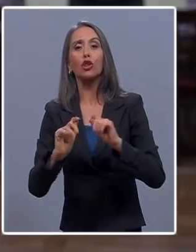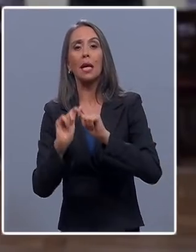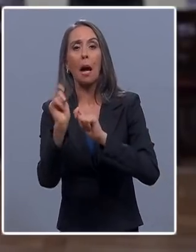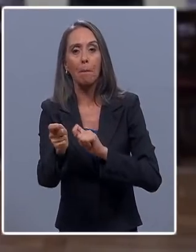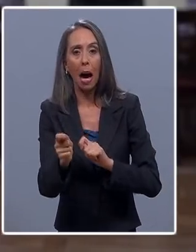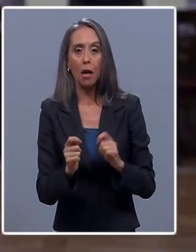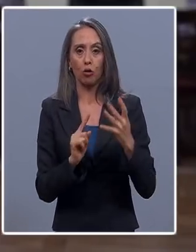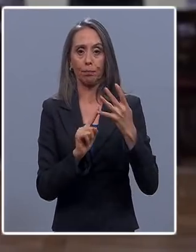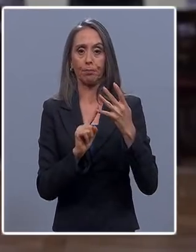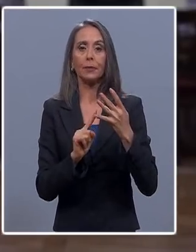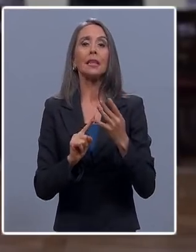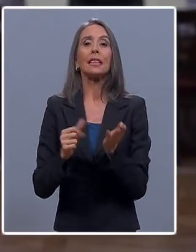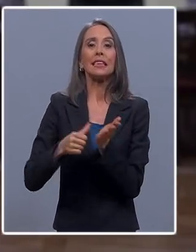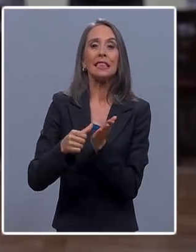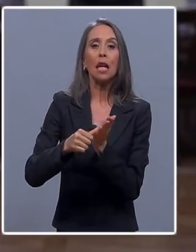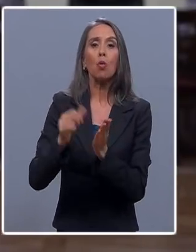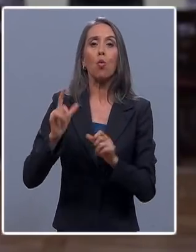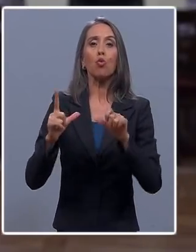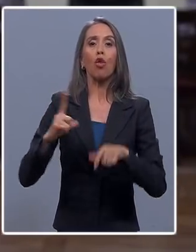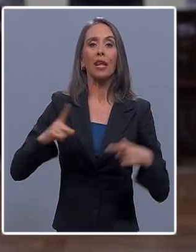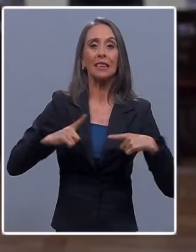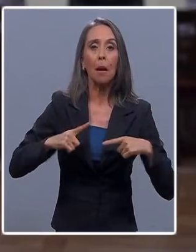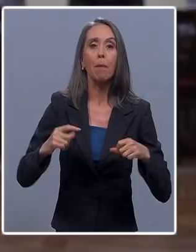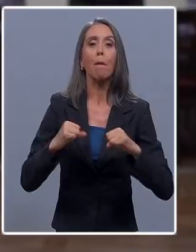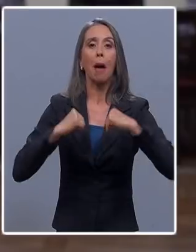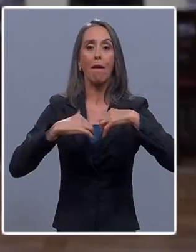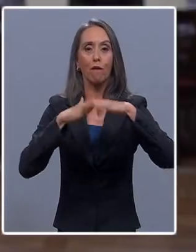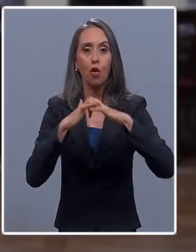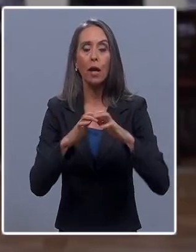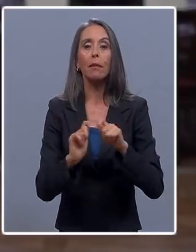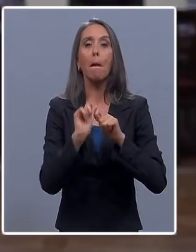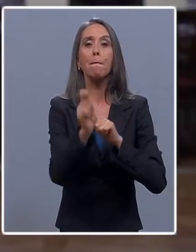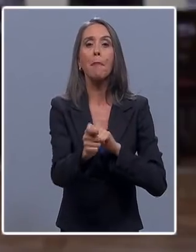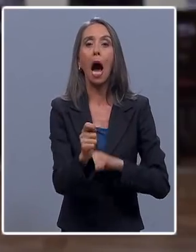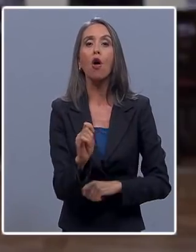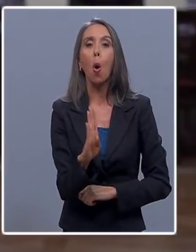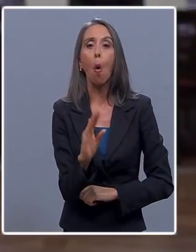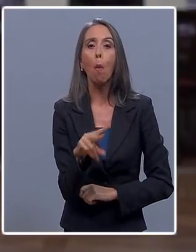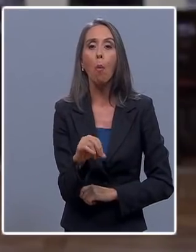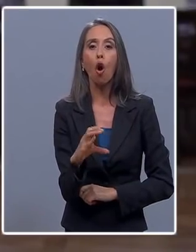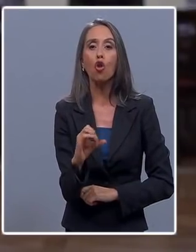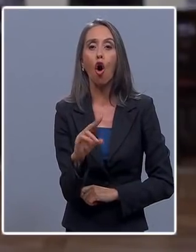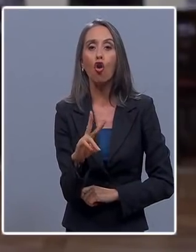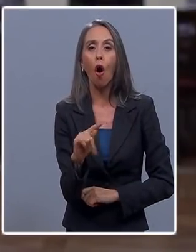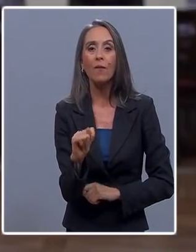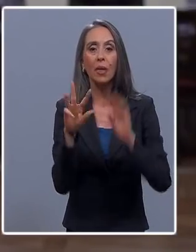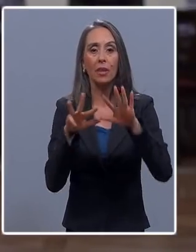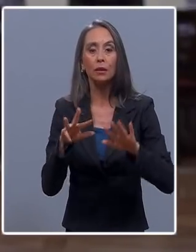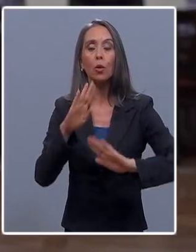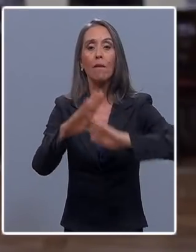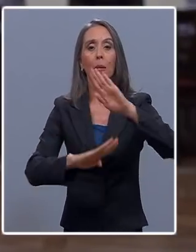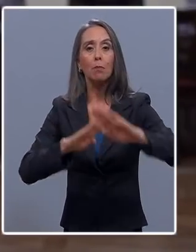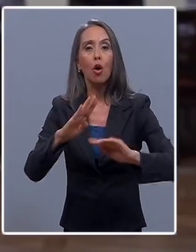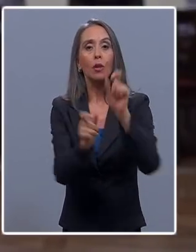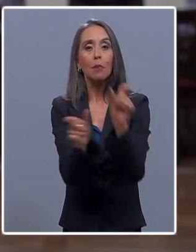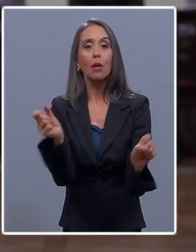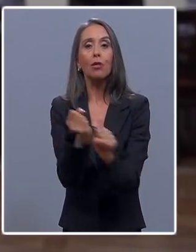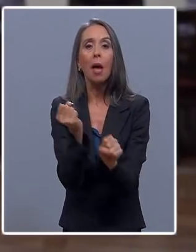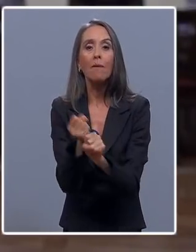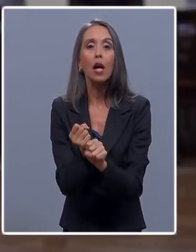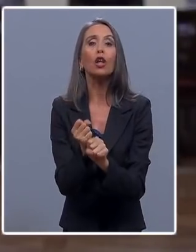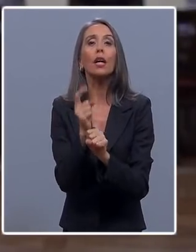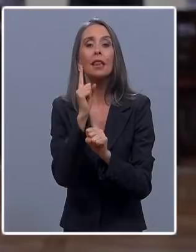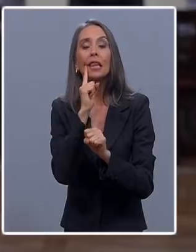fortalecimiento del seguro de desempleo, pago del bono COVID-19, protección a los trabajadores que tengan